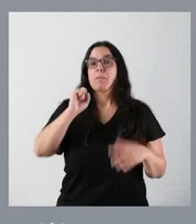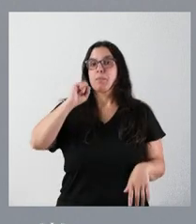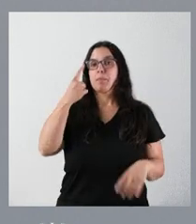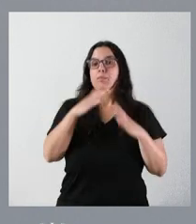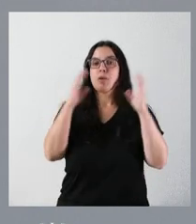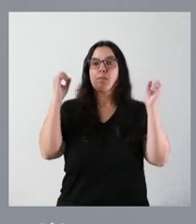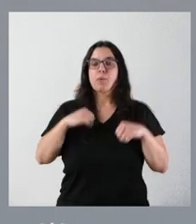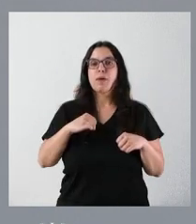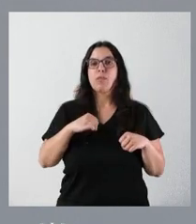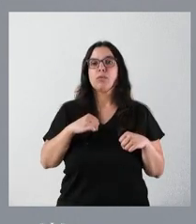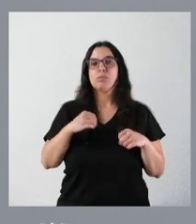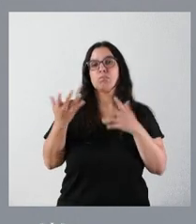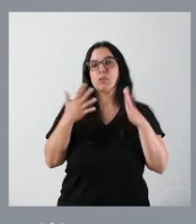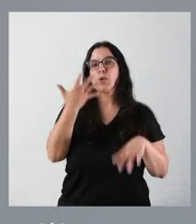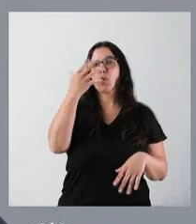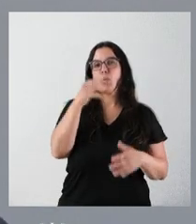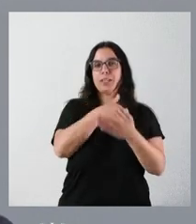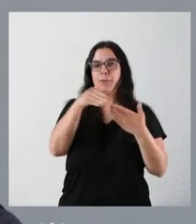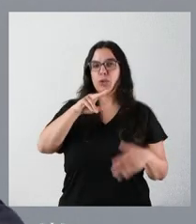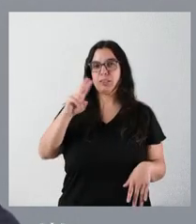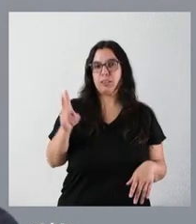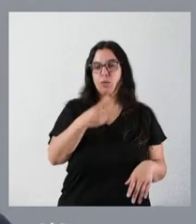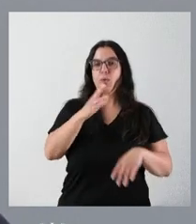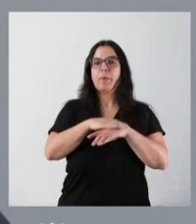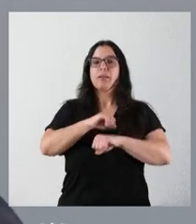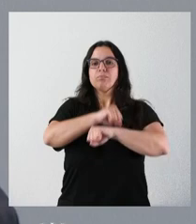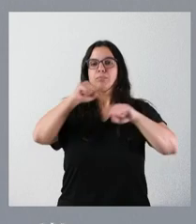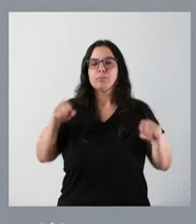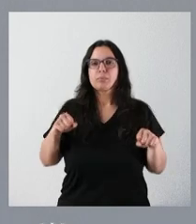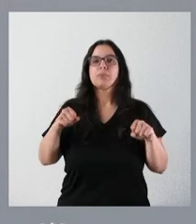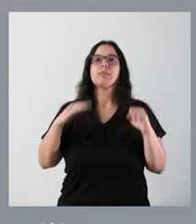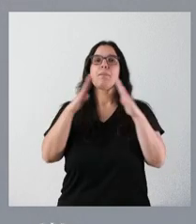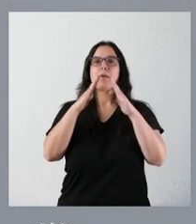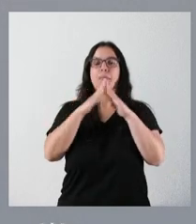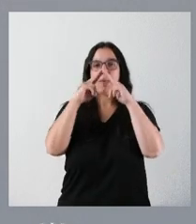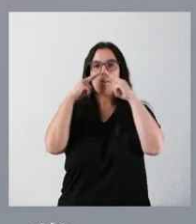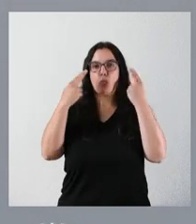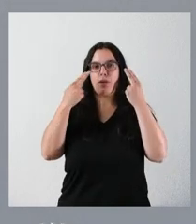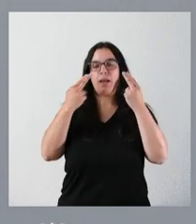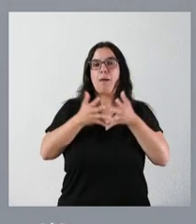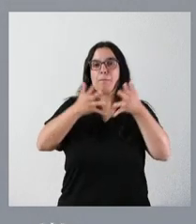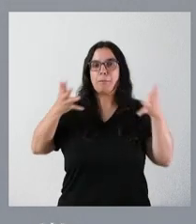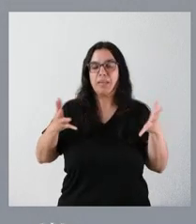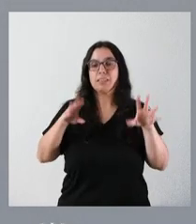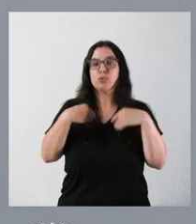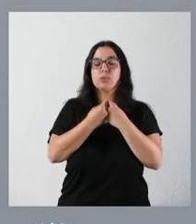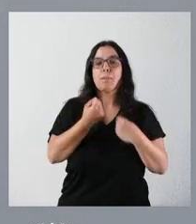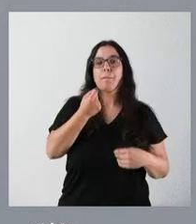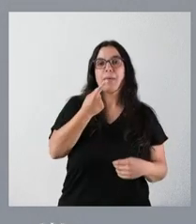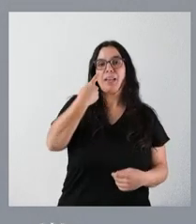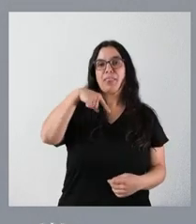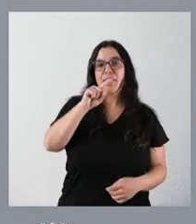algo más de 50 millones de euros para reforzar el parque público de vivienda con 1.120